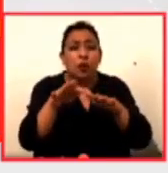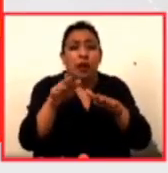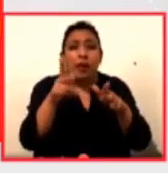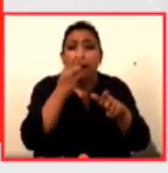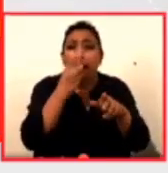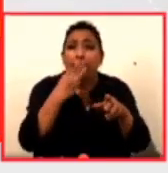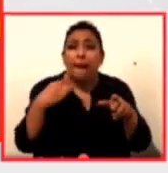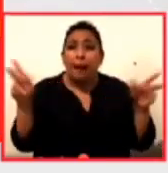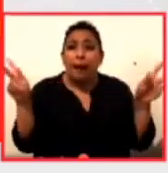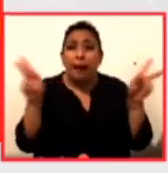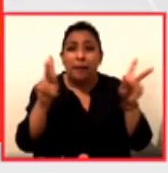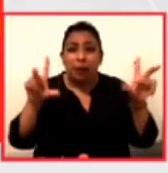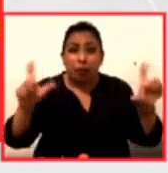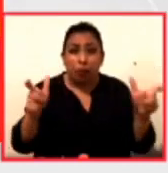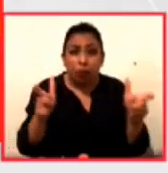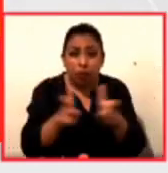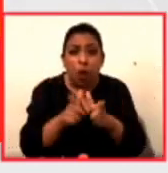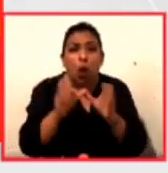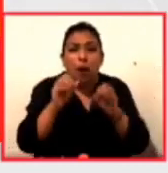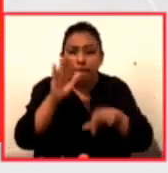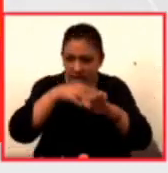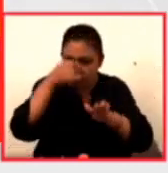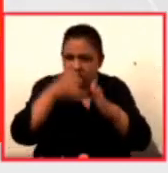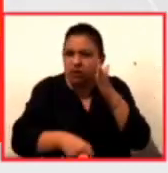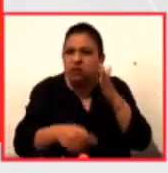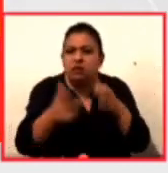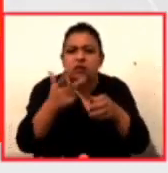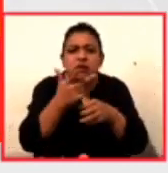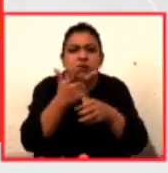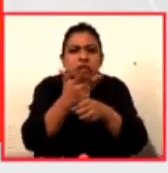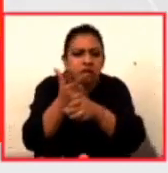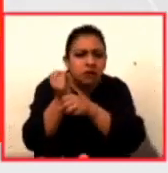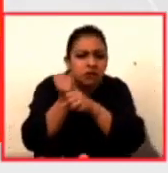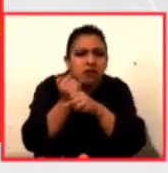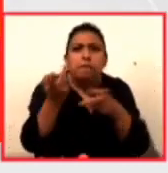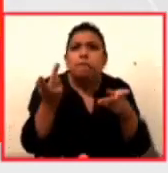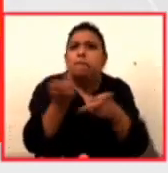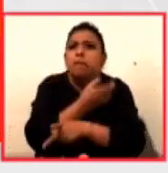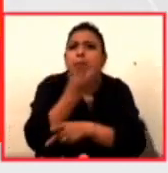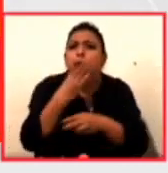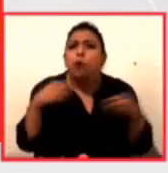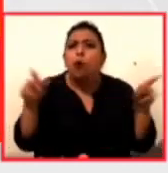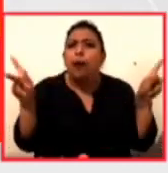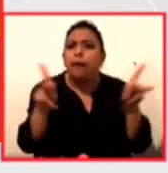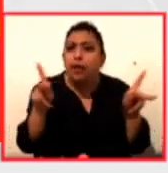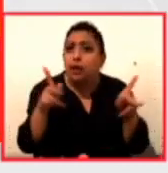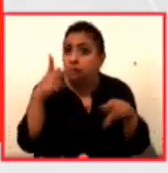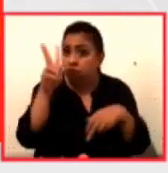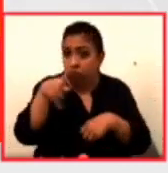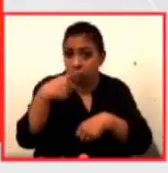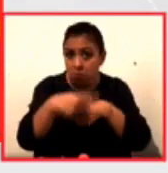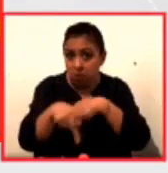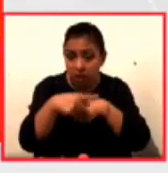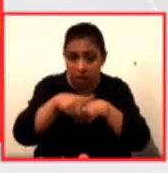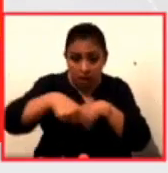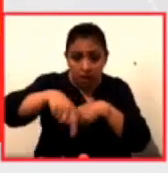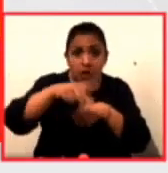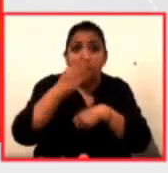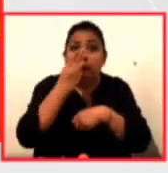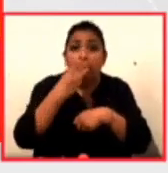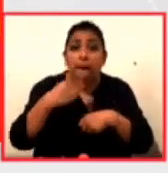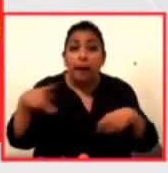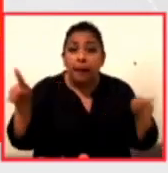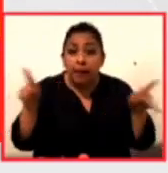algo más profundo los invito a ver el documental ¿Qué le pasó a las abejas? Nos habla del peligro que corren estos pequeños seres ante la